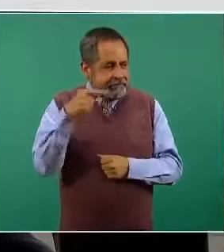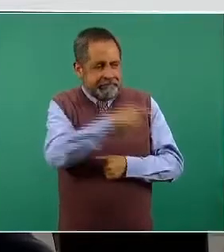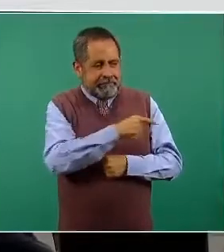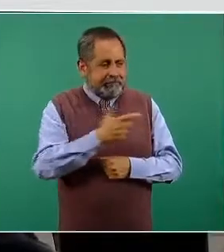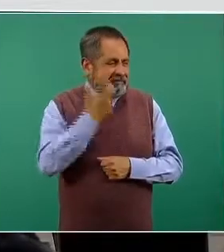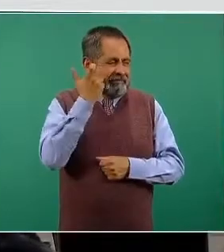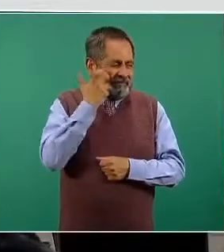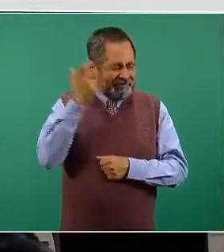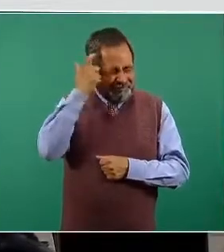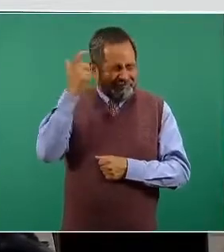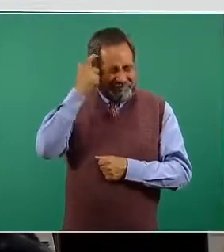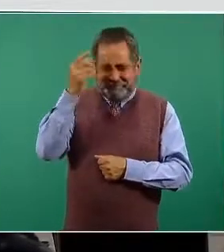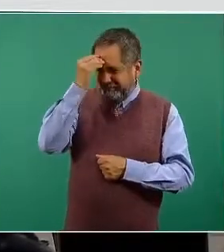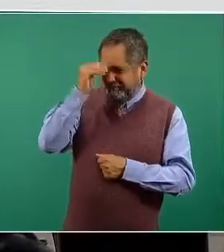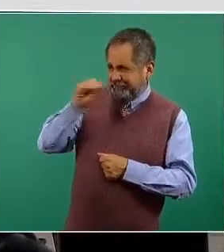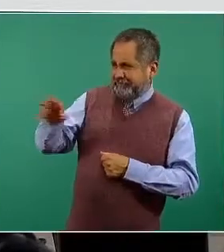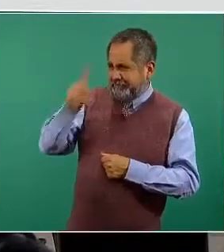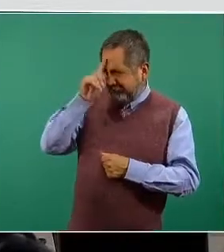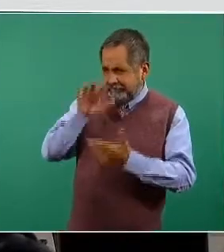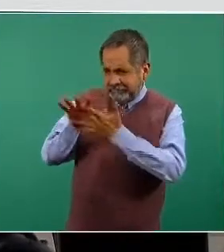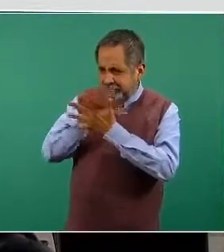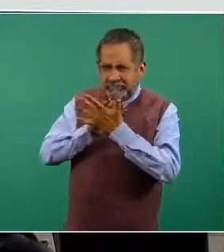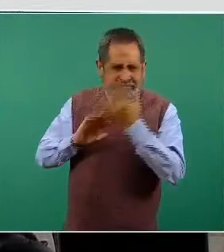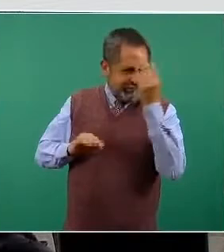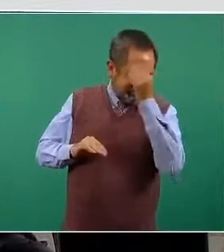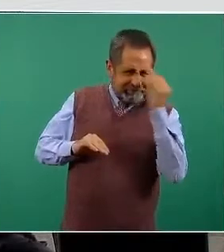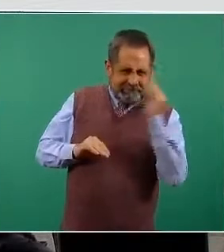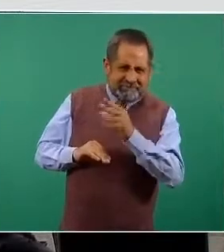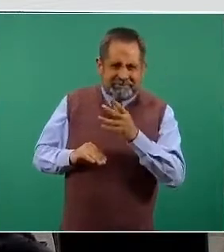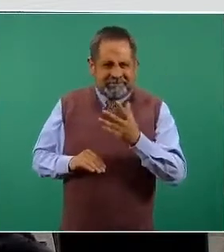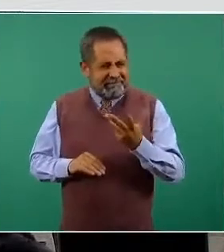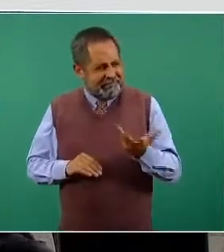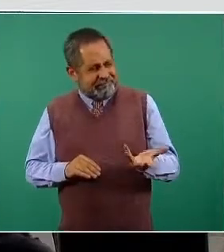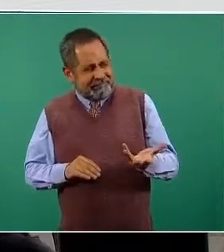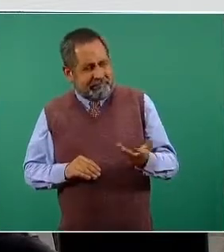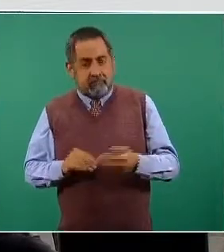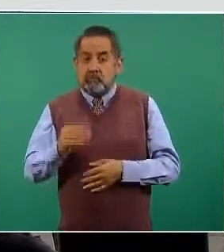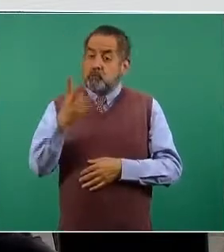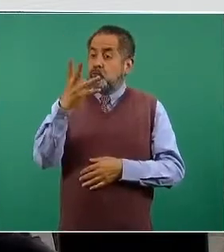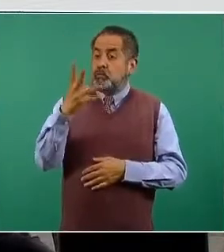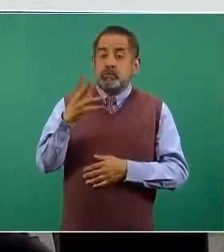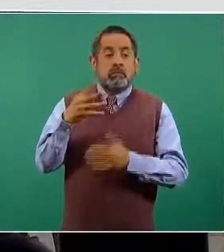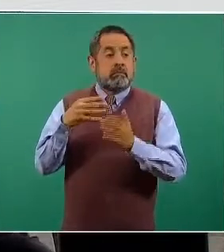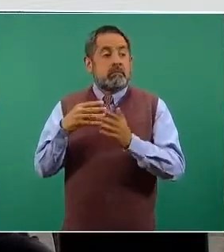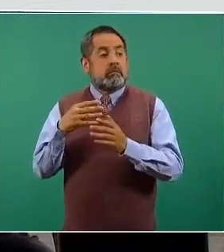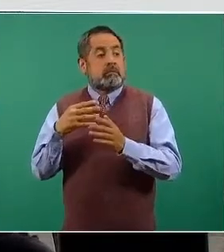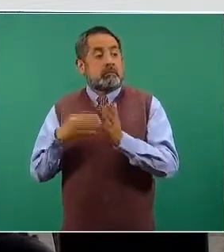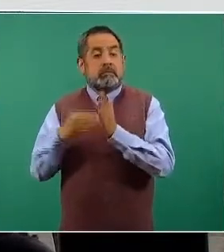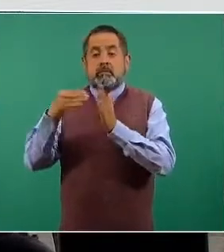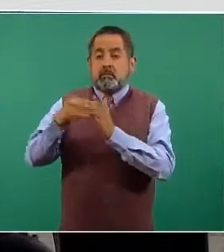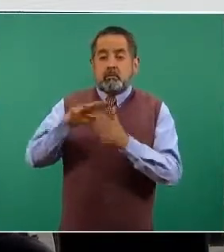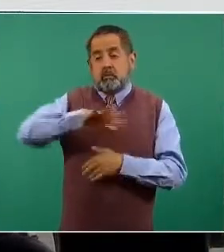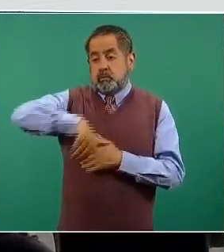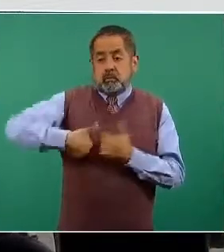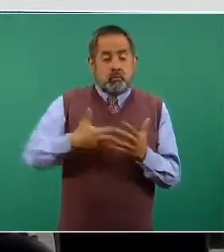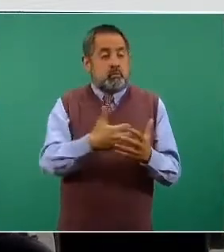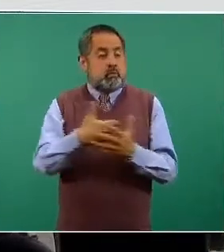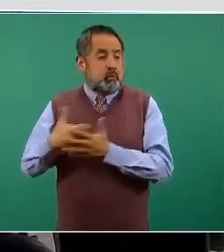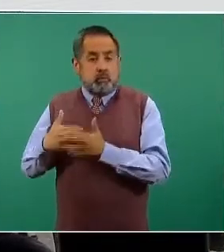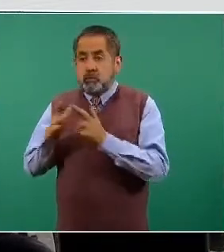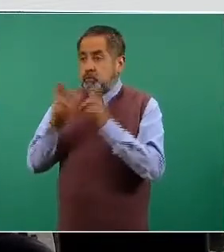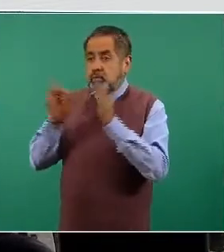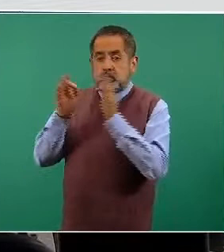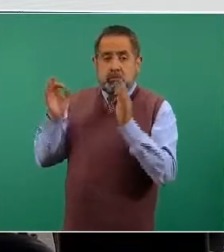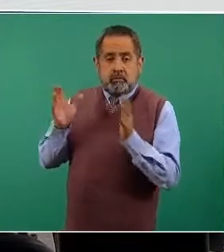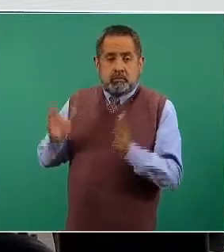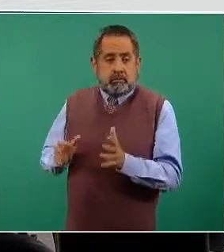deliberada de confundir a las y los mexicanos de que hay cuatro y medio millones de vacunas guardados en un refrigerador